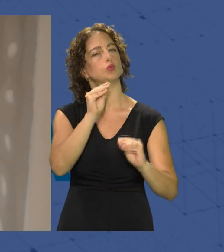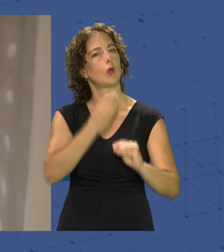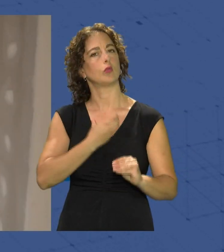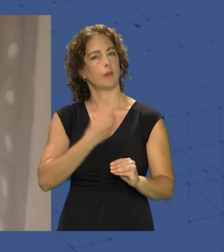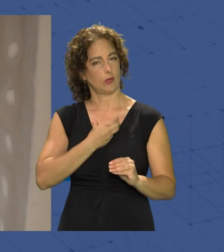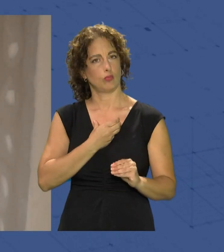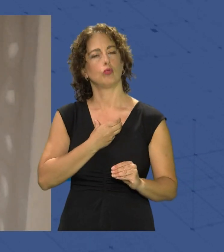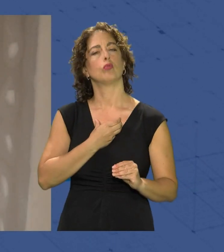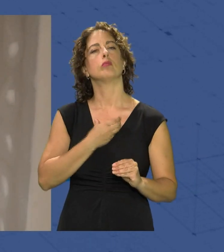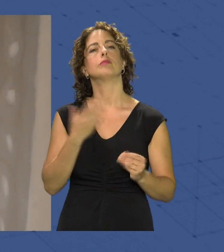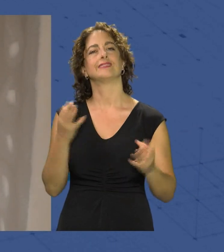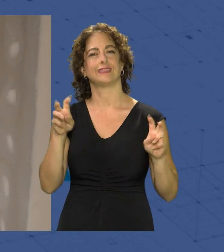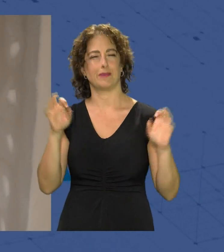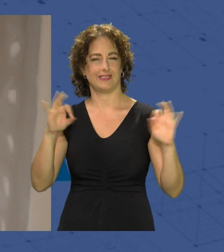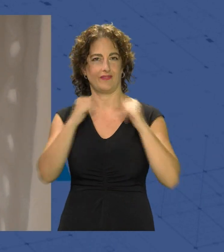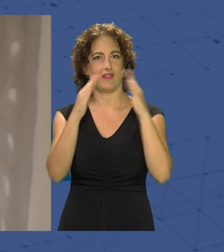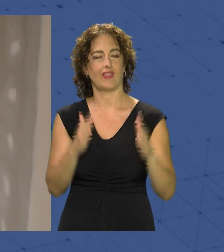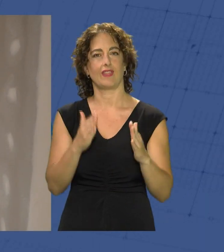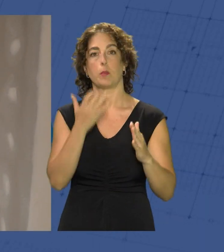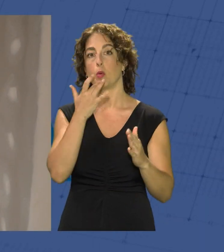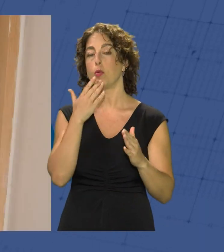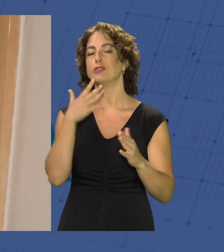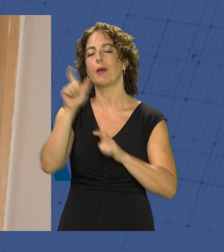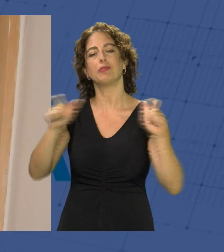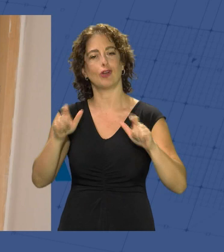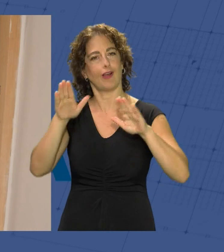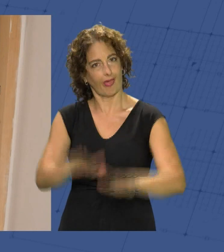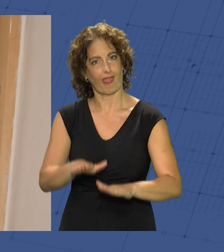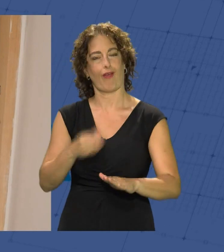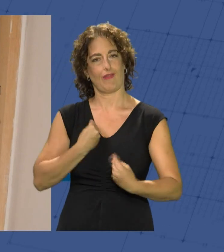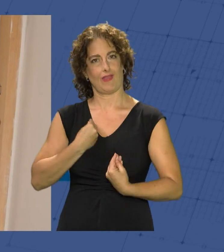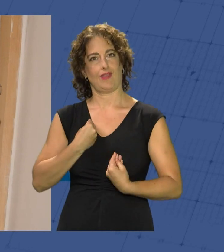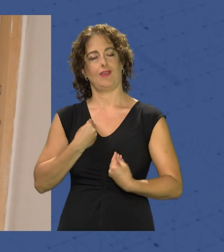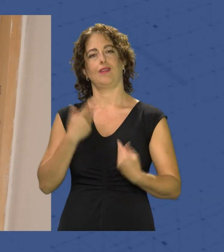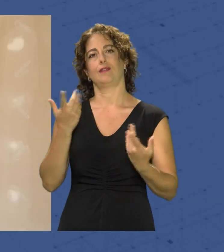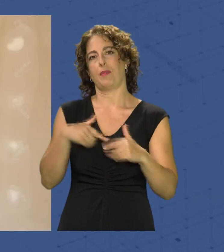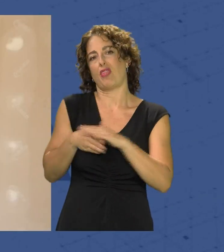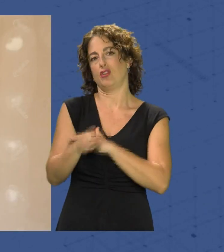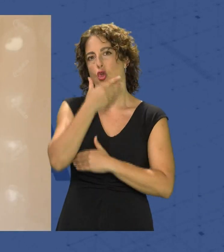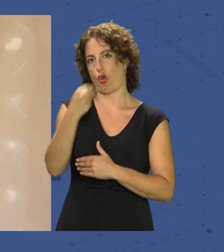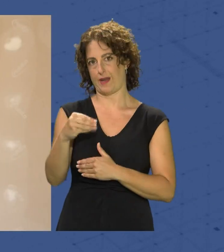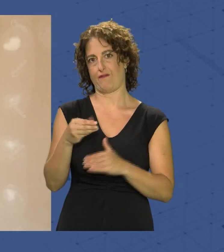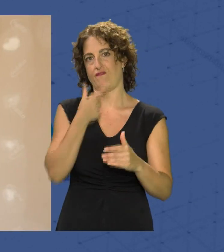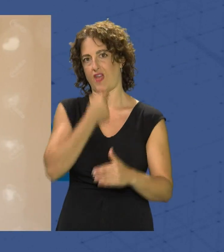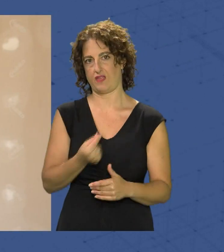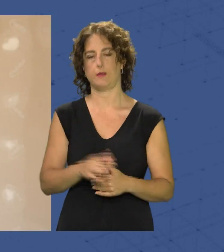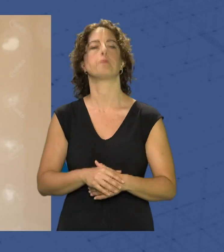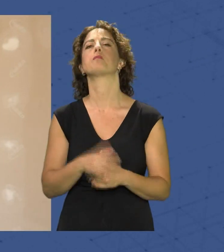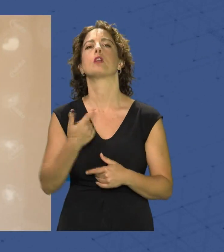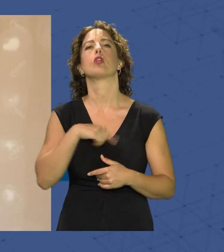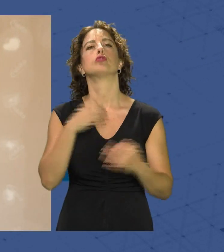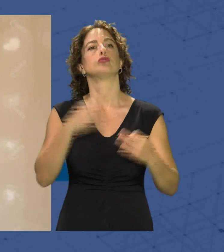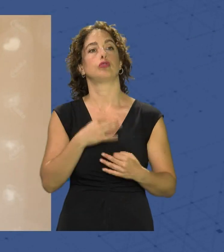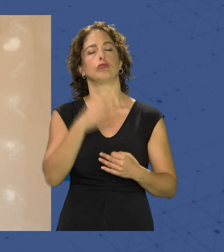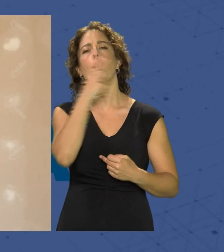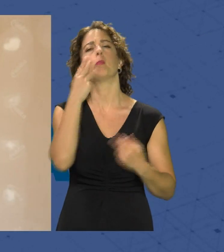para esta corporación en materia de vivienda, como es fijar población y favorecer el acceso a la vivienda de los más jóvenes. Nos comprometimos a 300 y ya